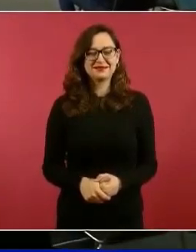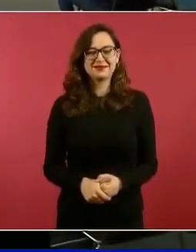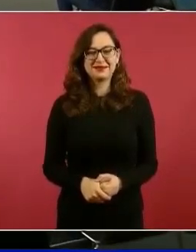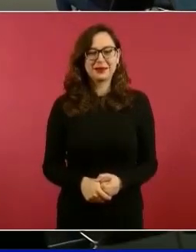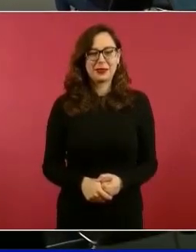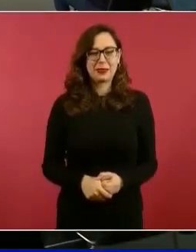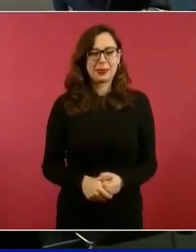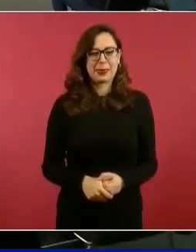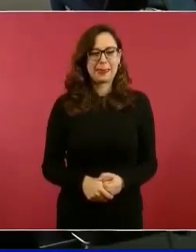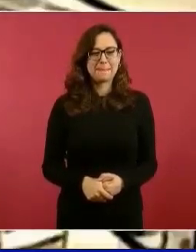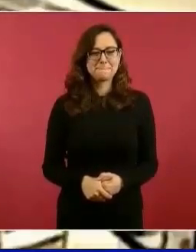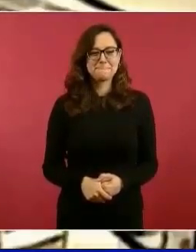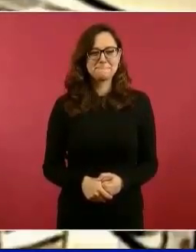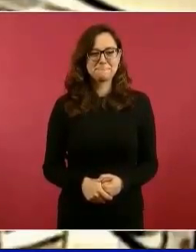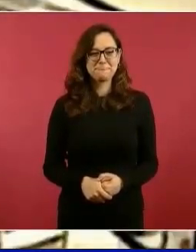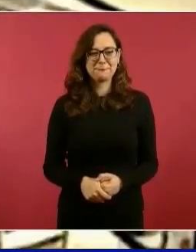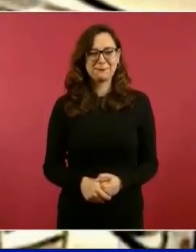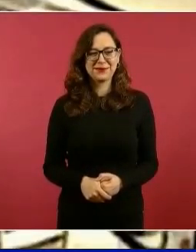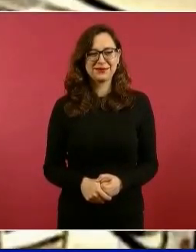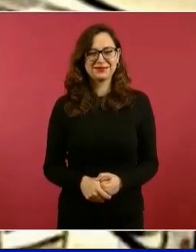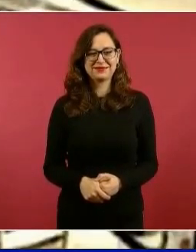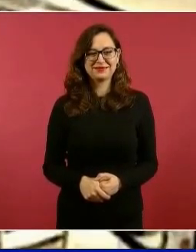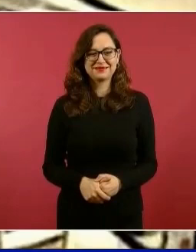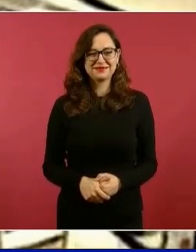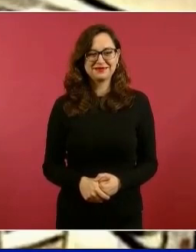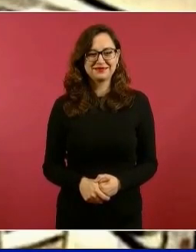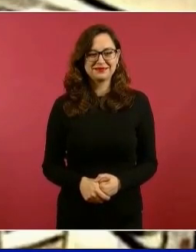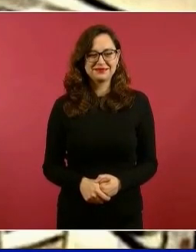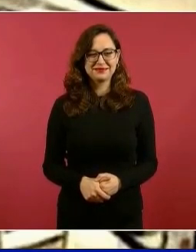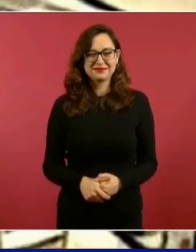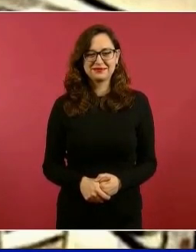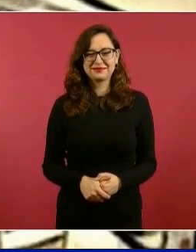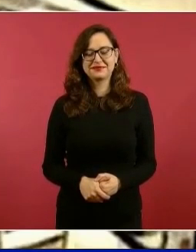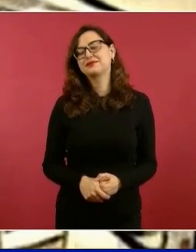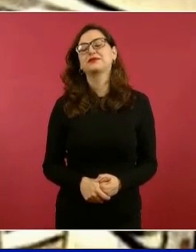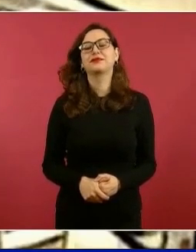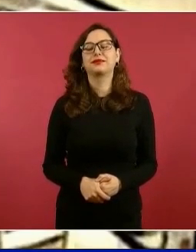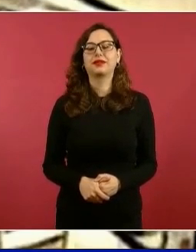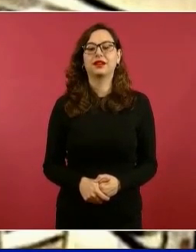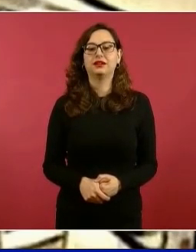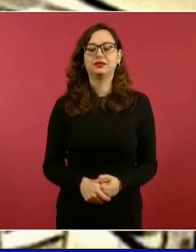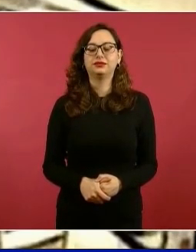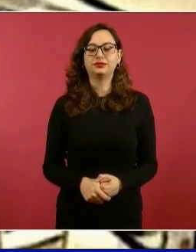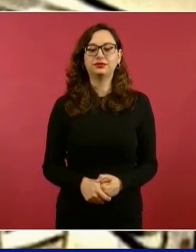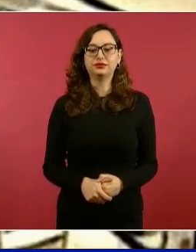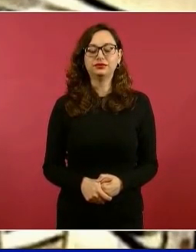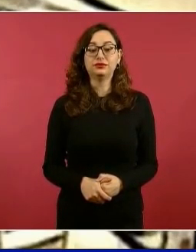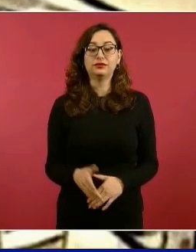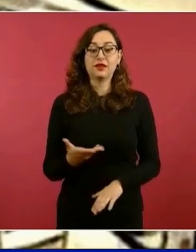cuando el discurso del desafuero,